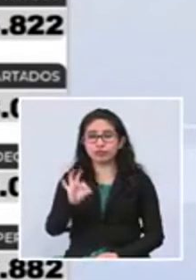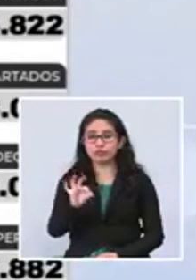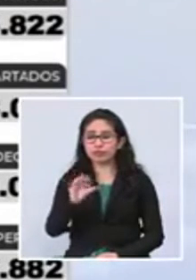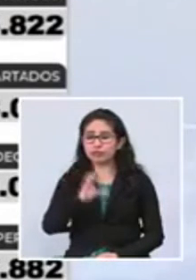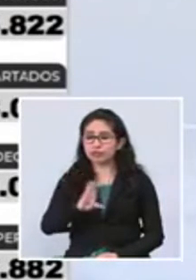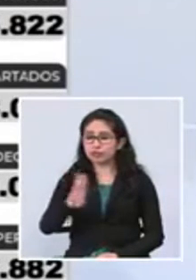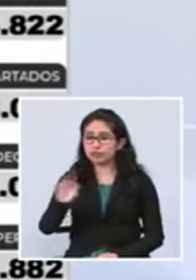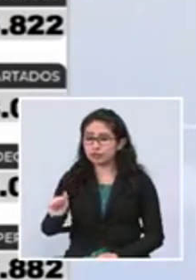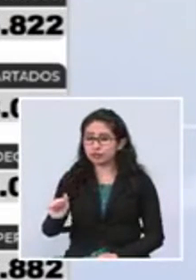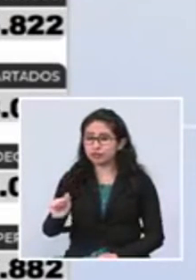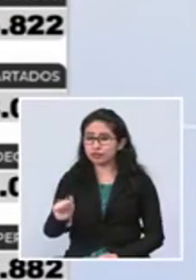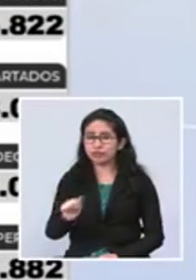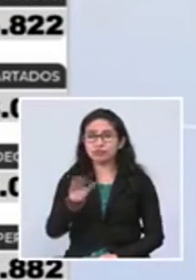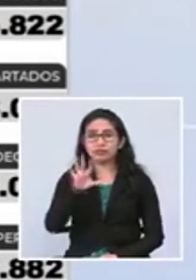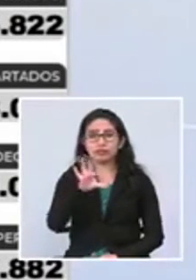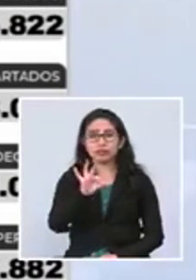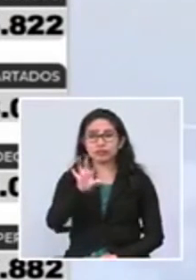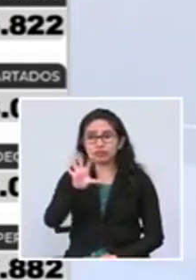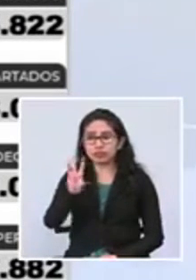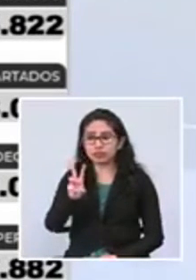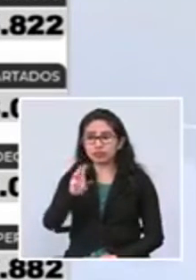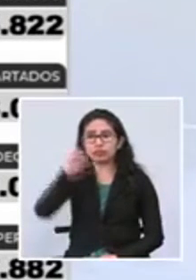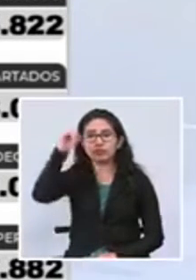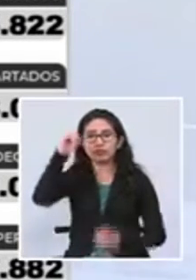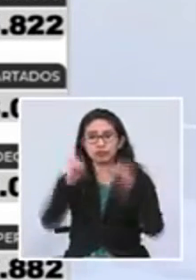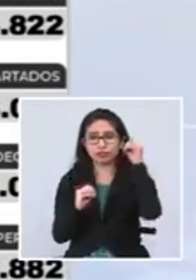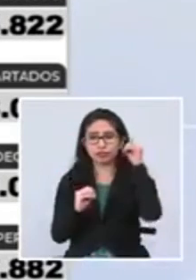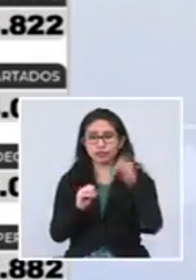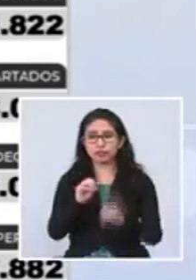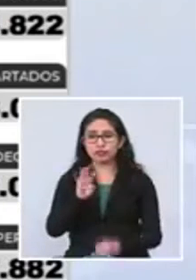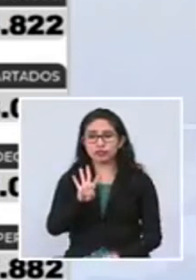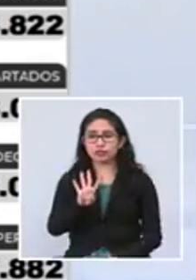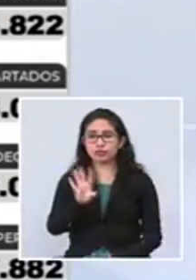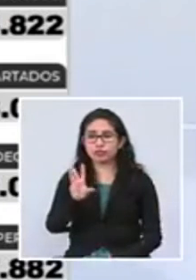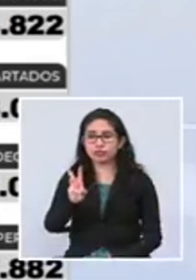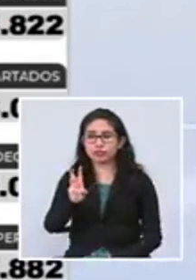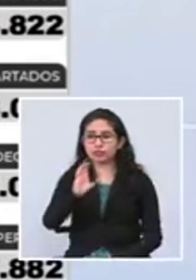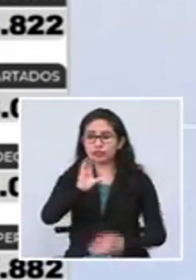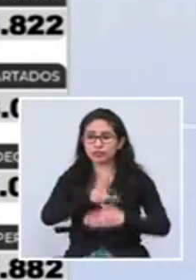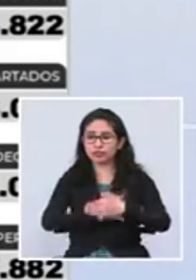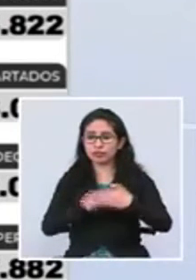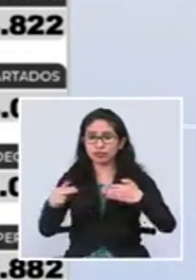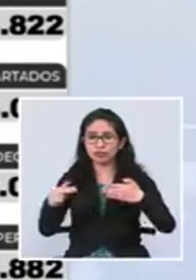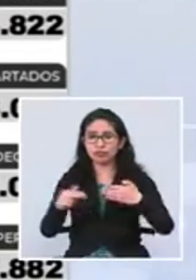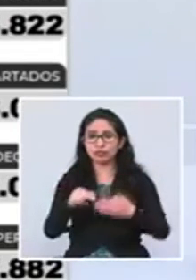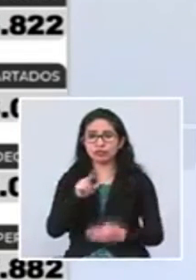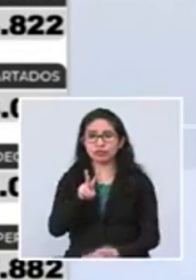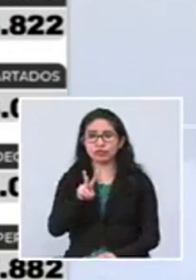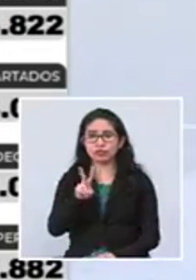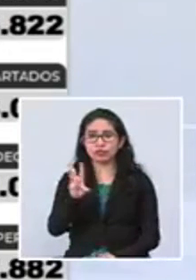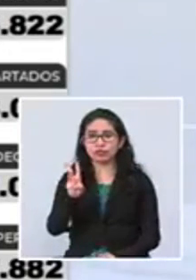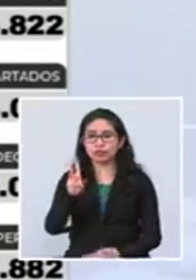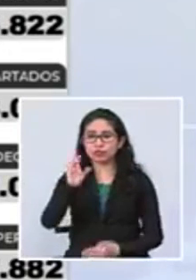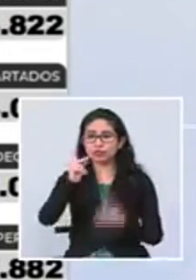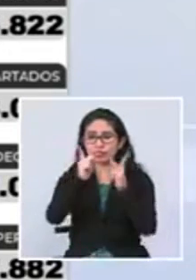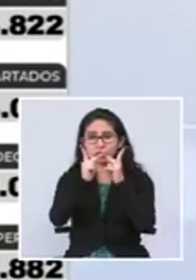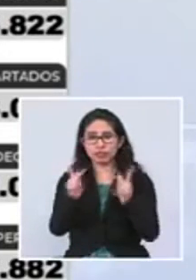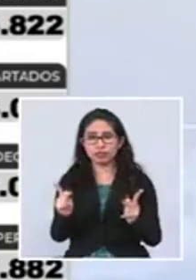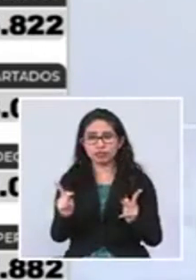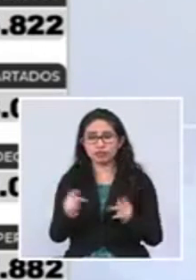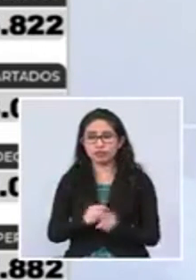Cochabamba, 96 Oruro, 46 Chukisaca, 26 Potosí,